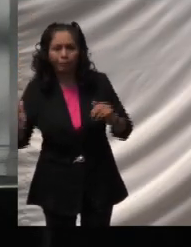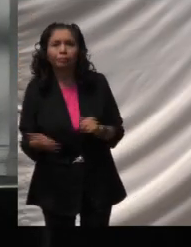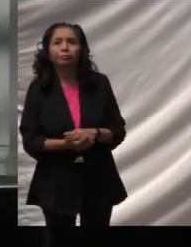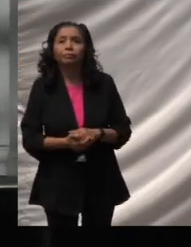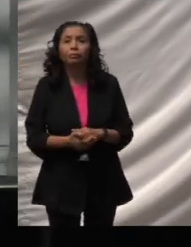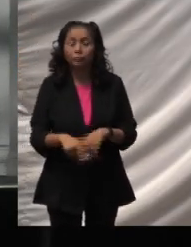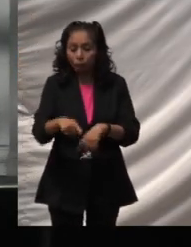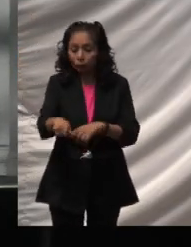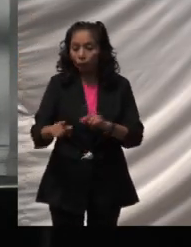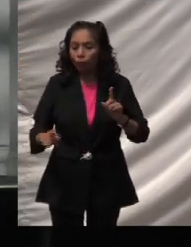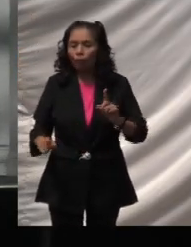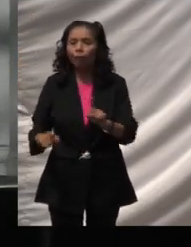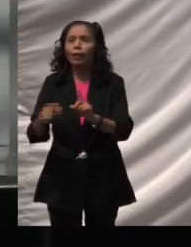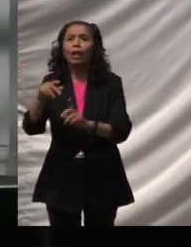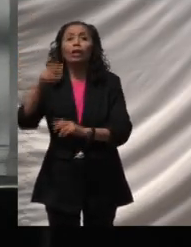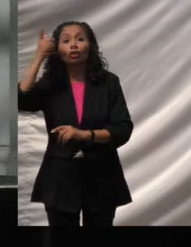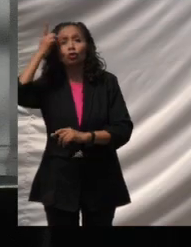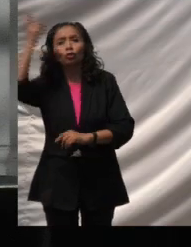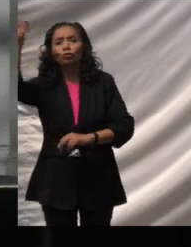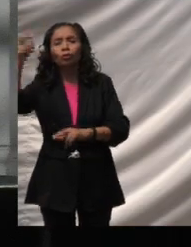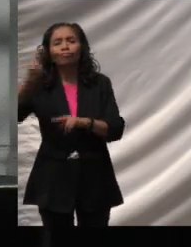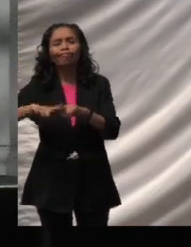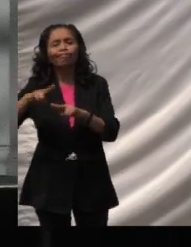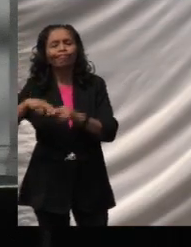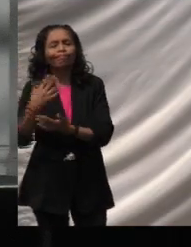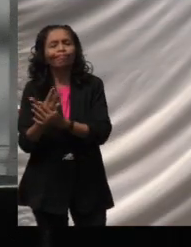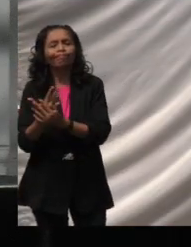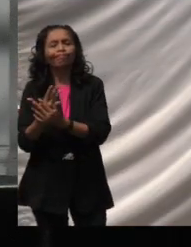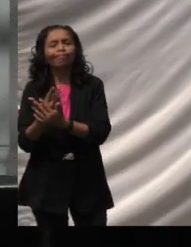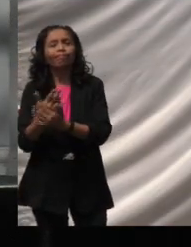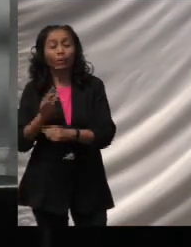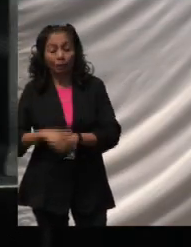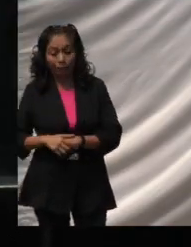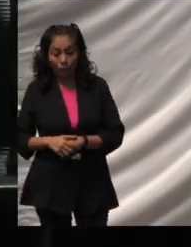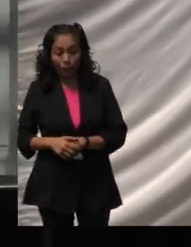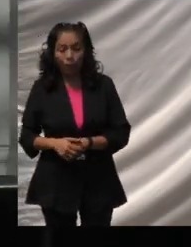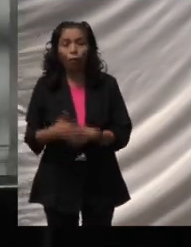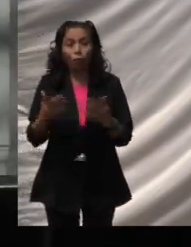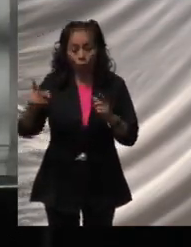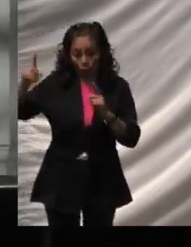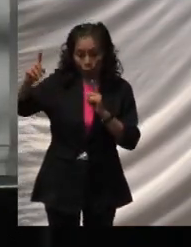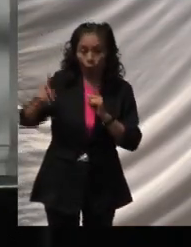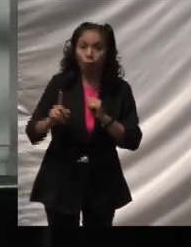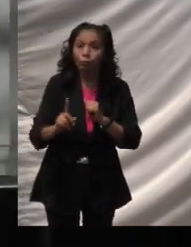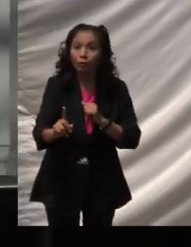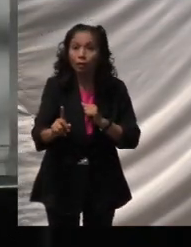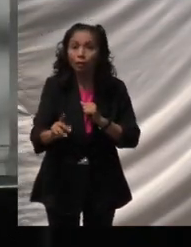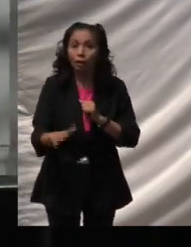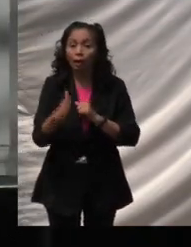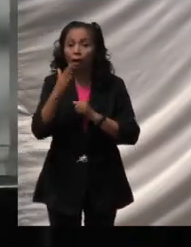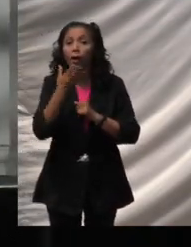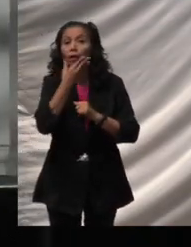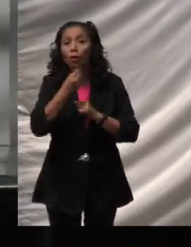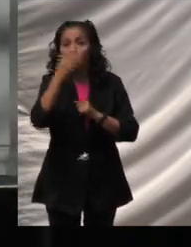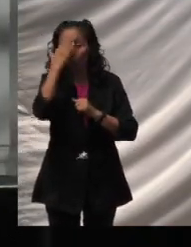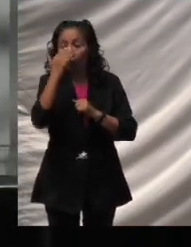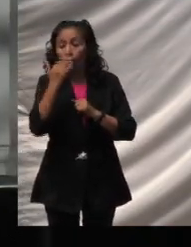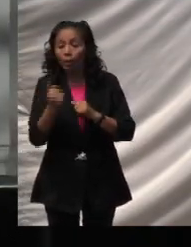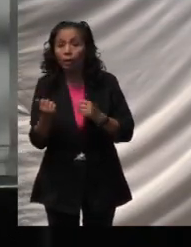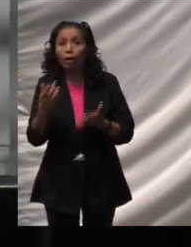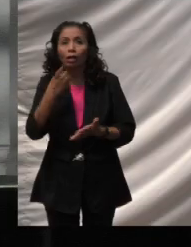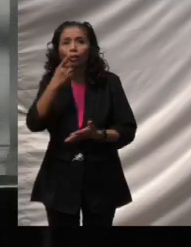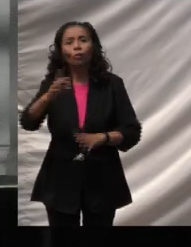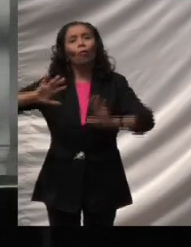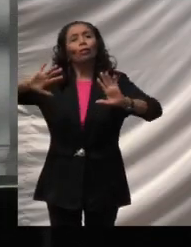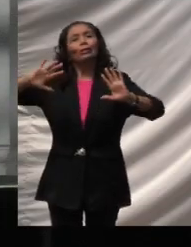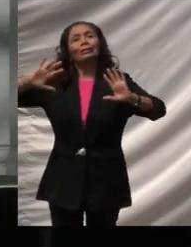estaba ella esperándolo. Al llegar, lo primero que hizo el maya fue decirle a la diosa que